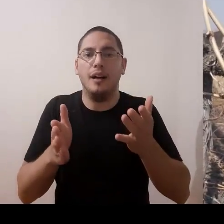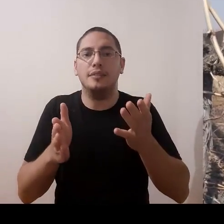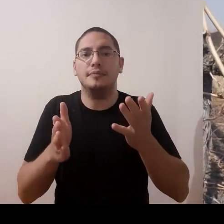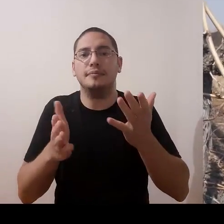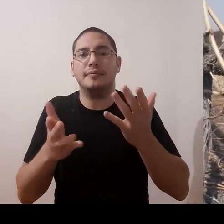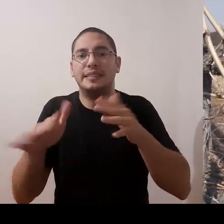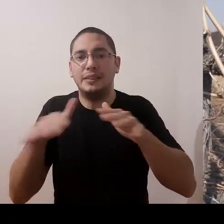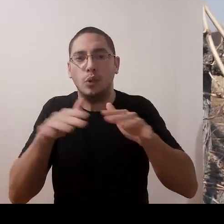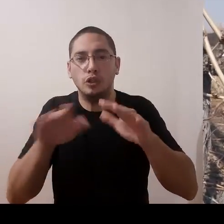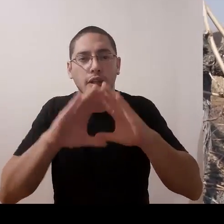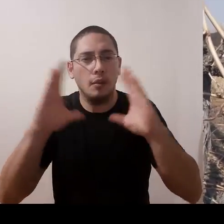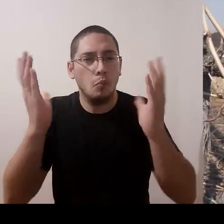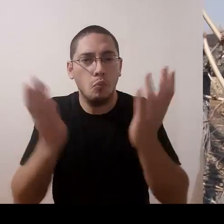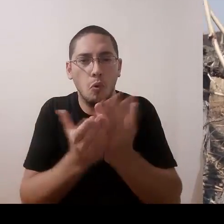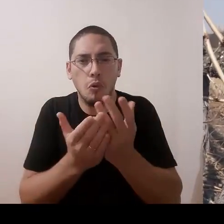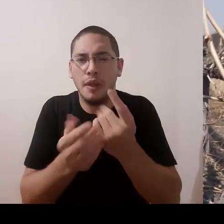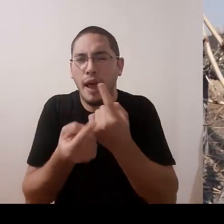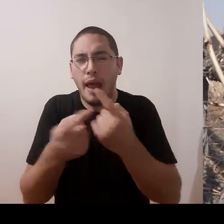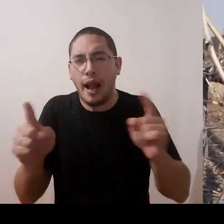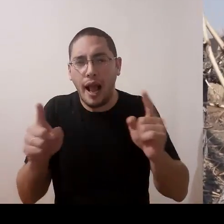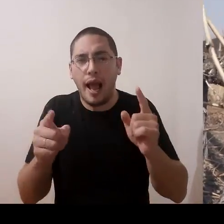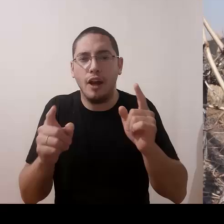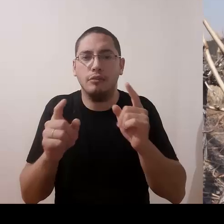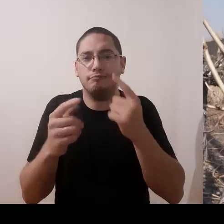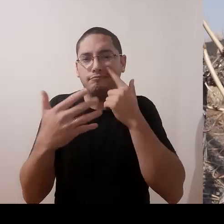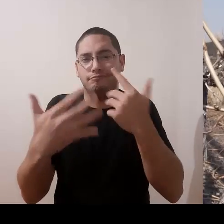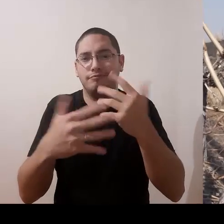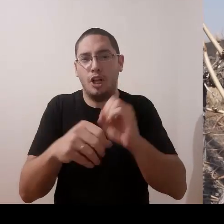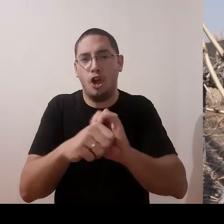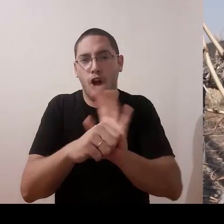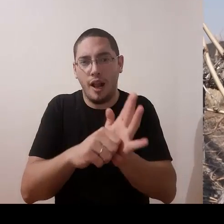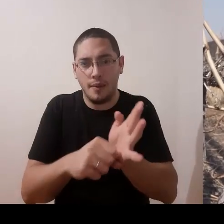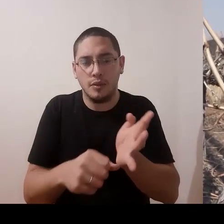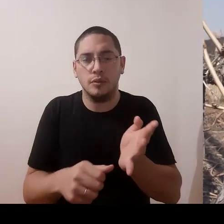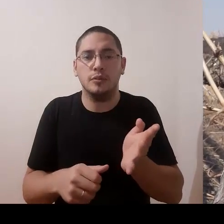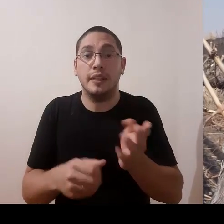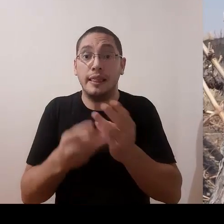esta situación rara del mundo, con este famoso COVID,